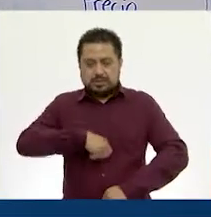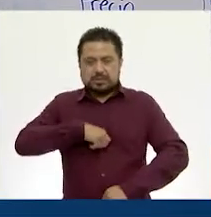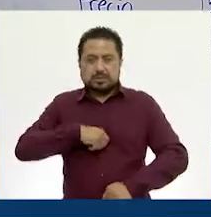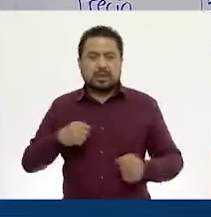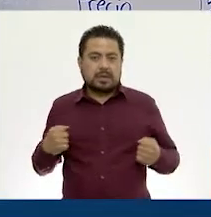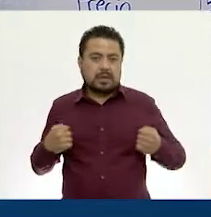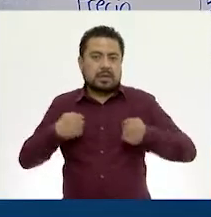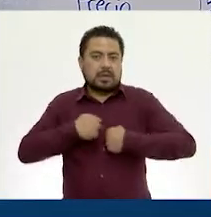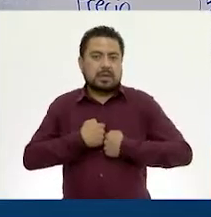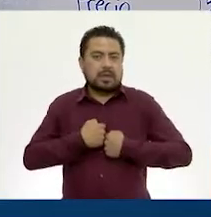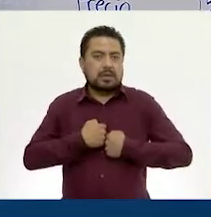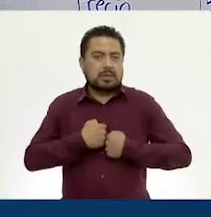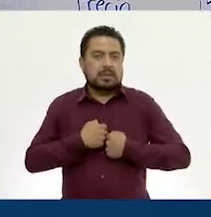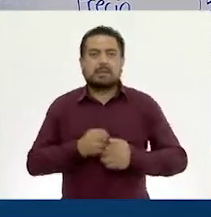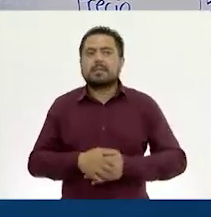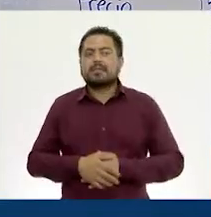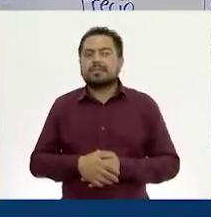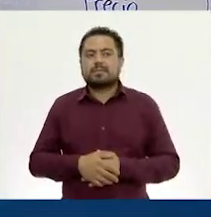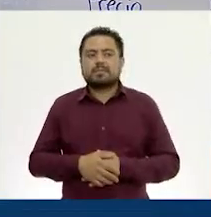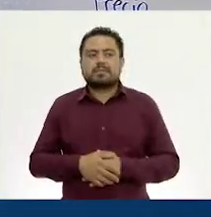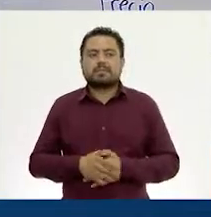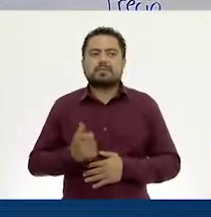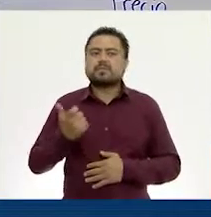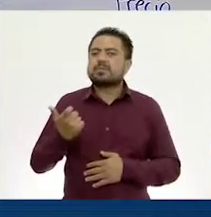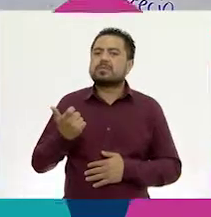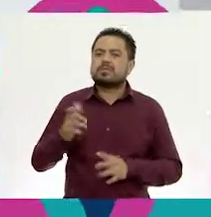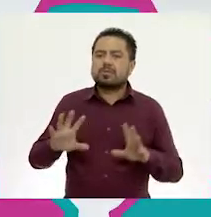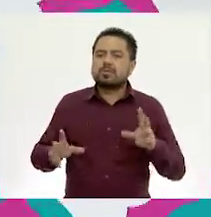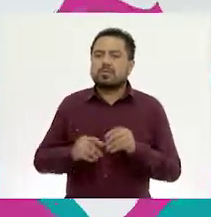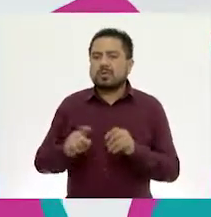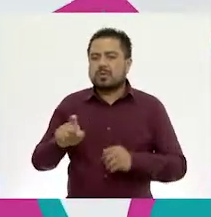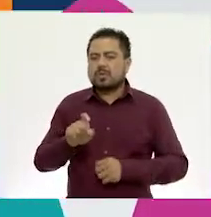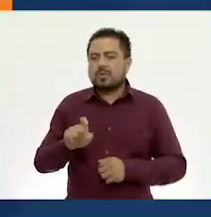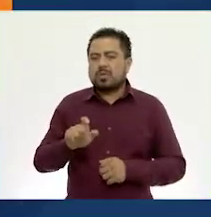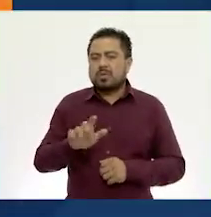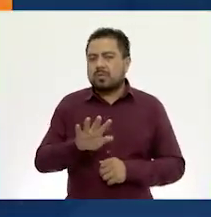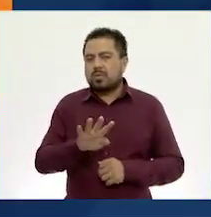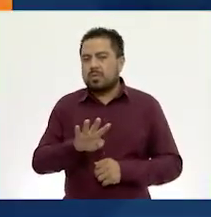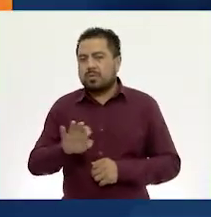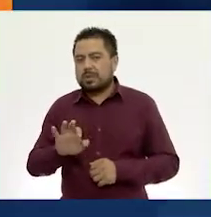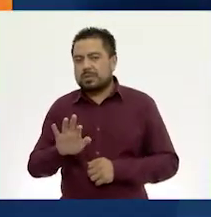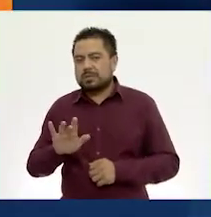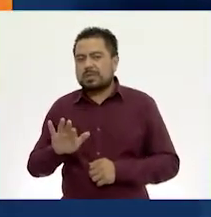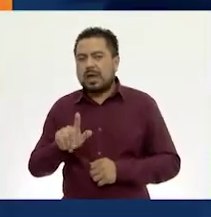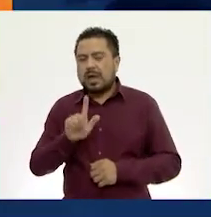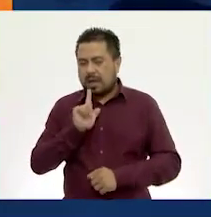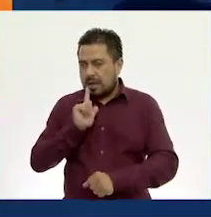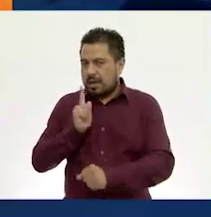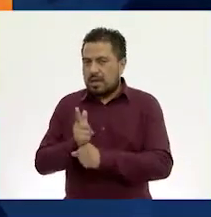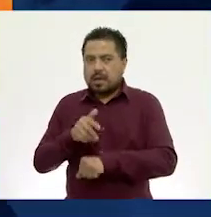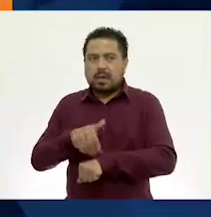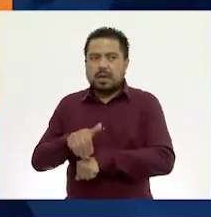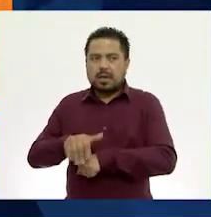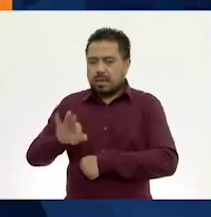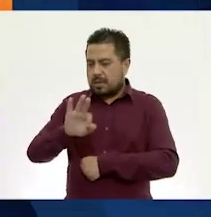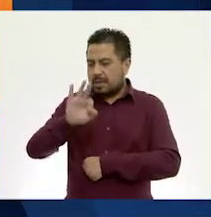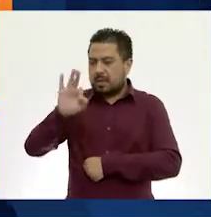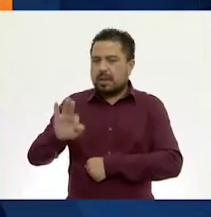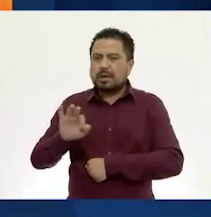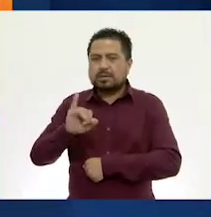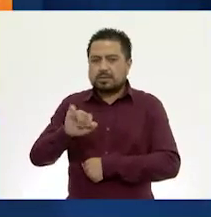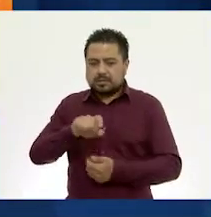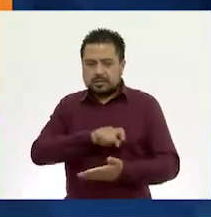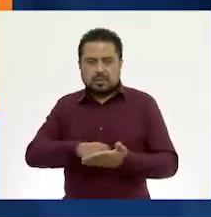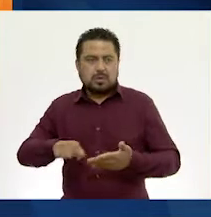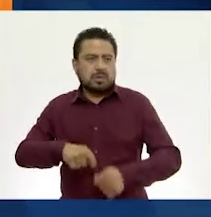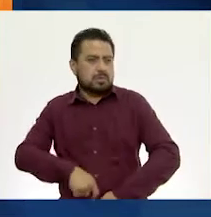es de 450. Ya encontraste la cantidad que le descontarán si compra